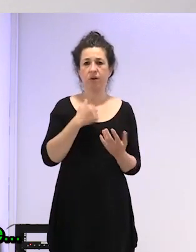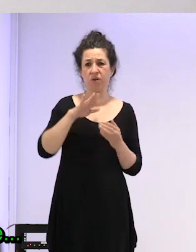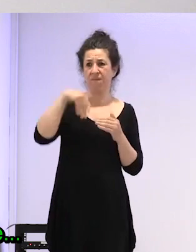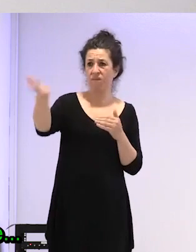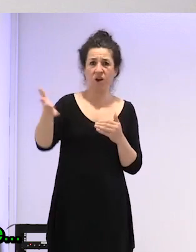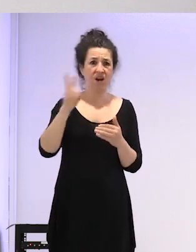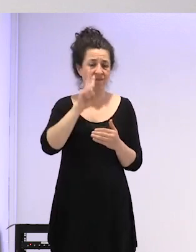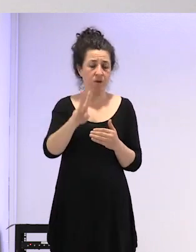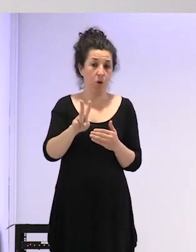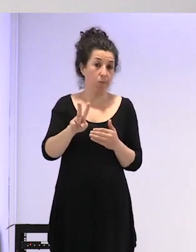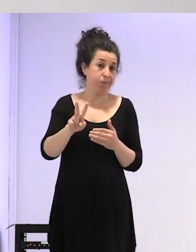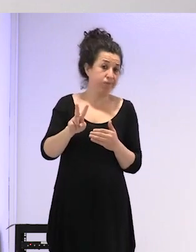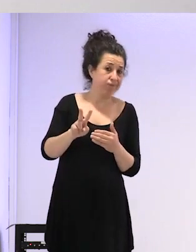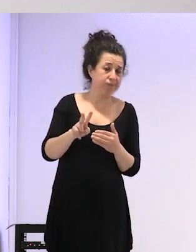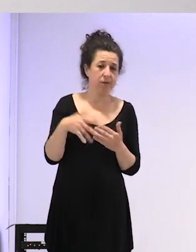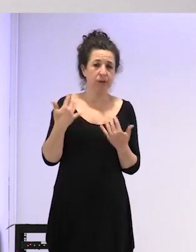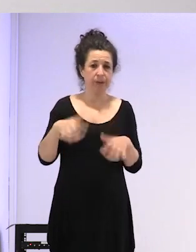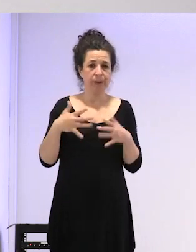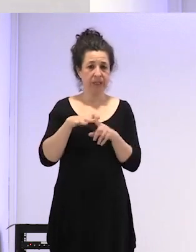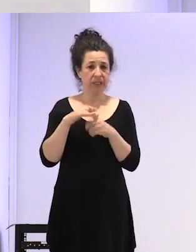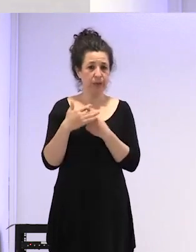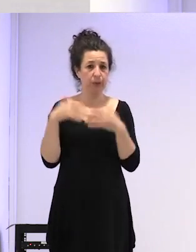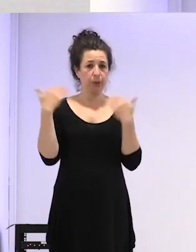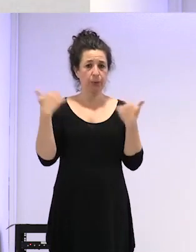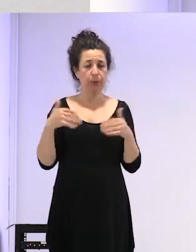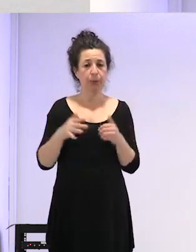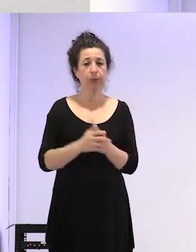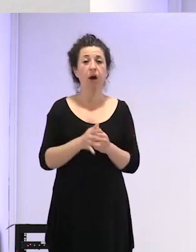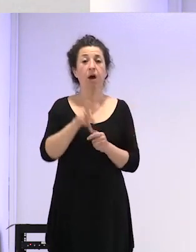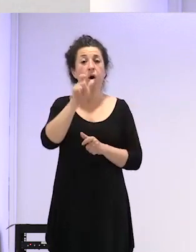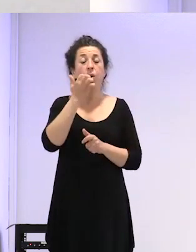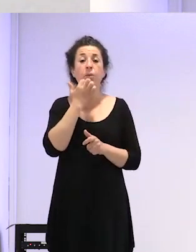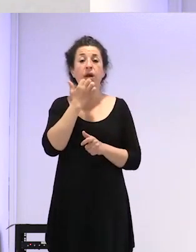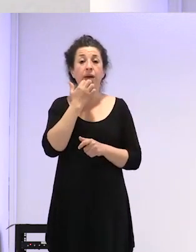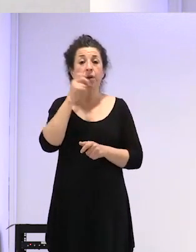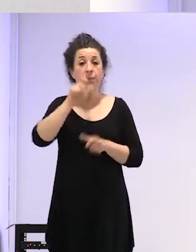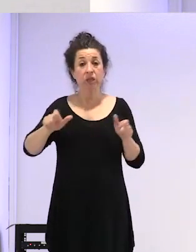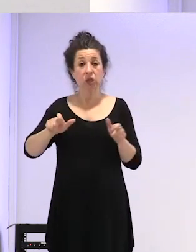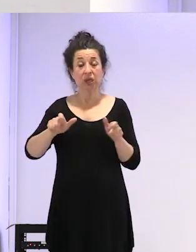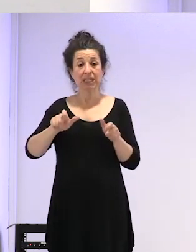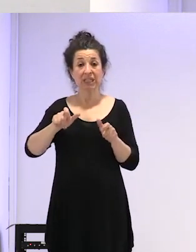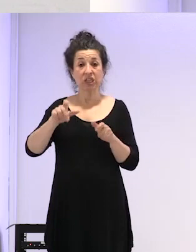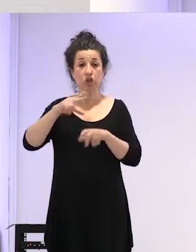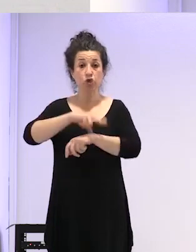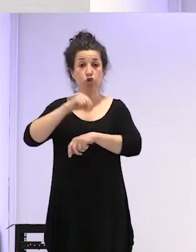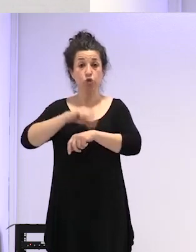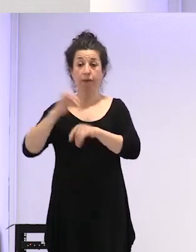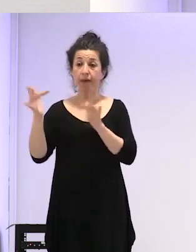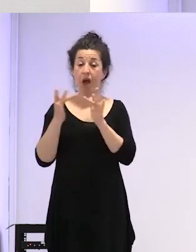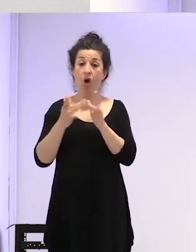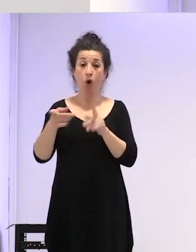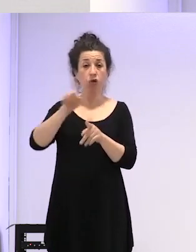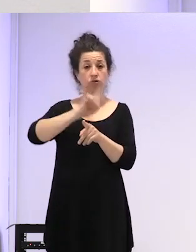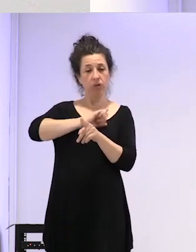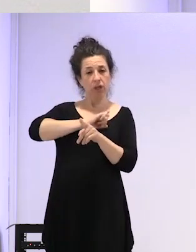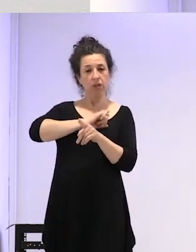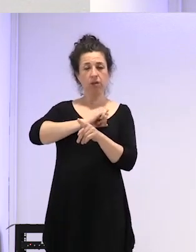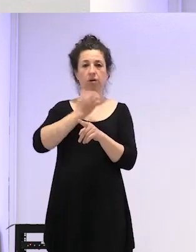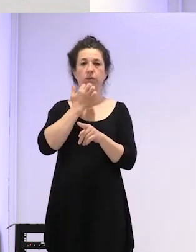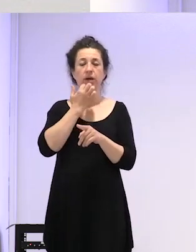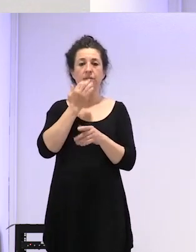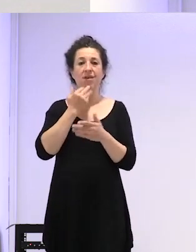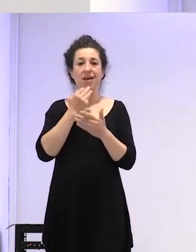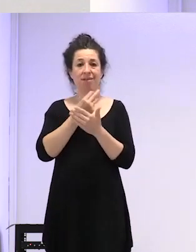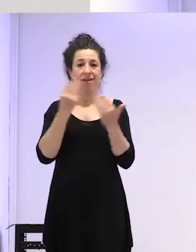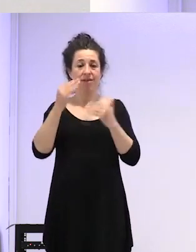de sí, sí, sí por ejemplo ahora han contactado amigo gente de Suecia precisamente padres de menores que no pueden